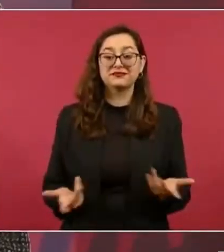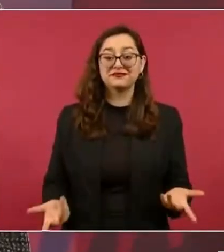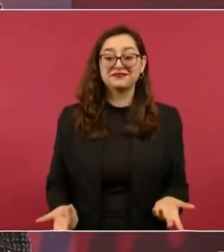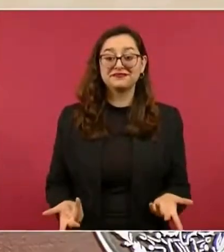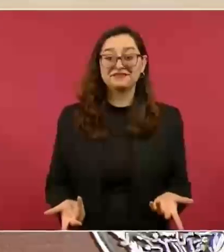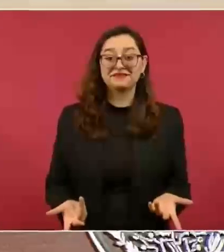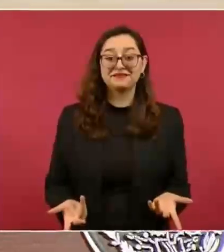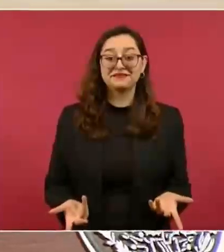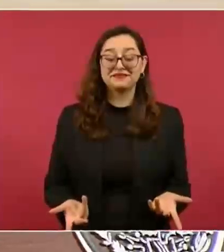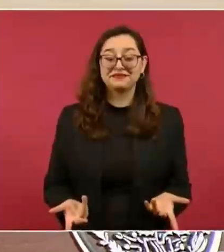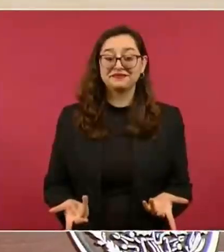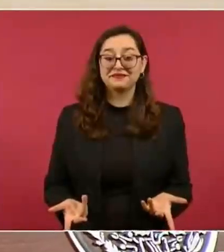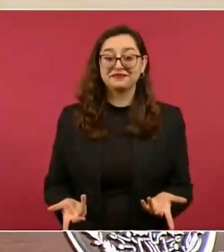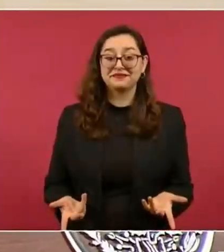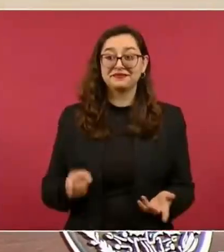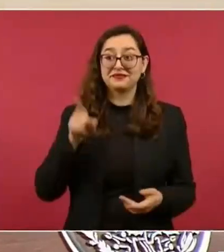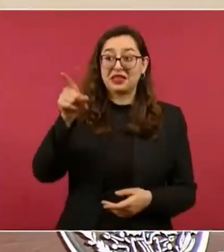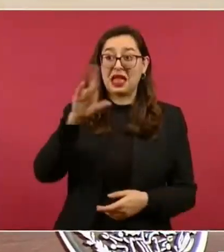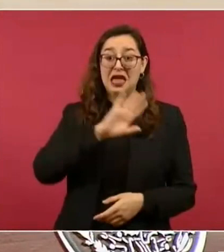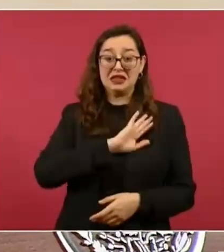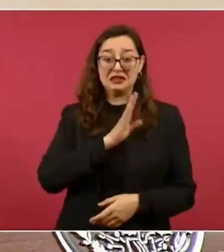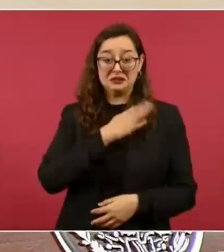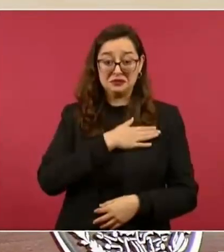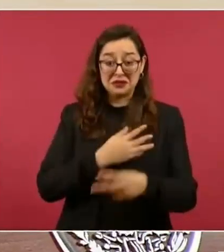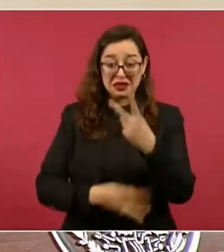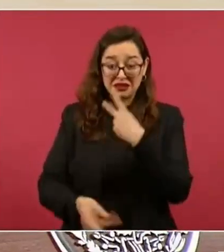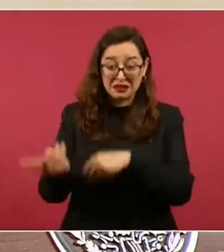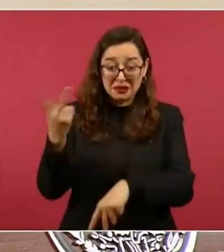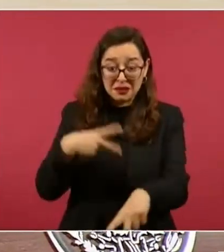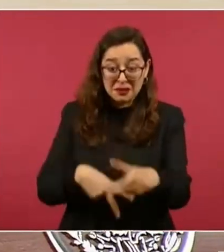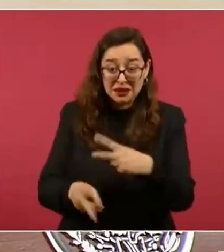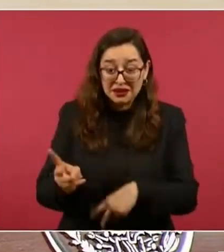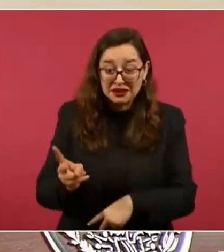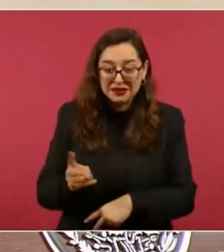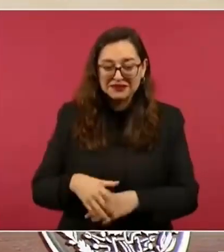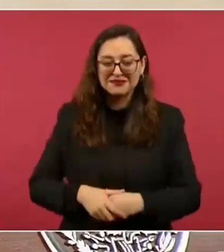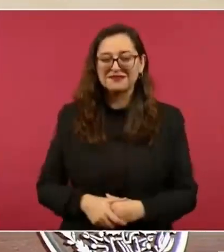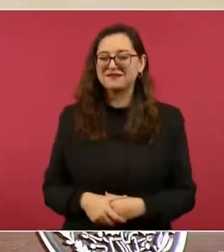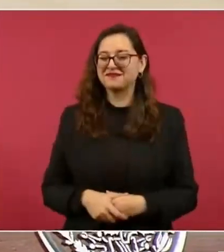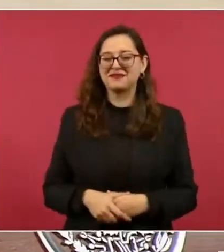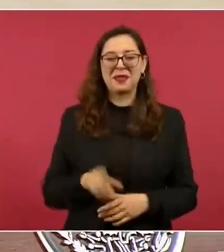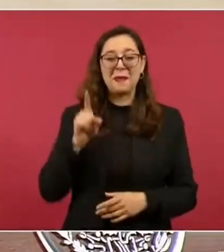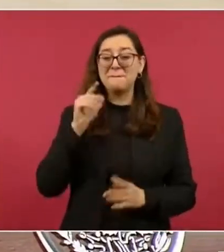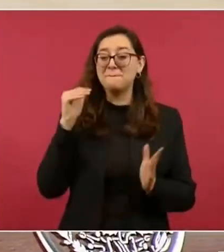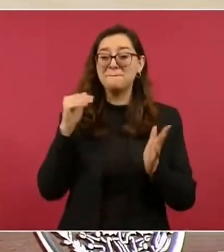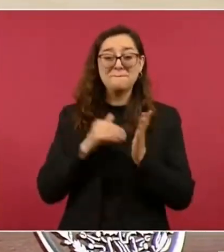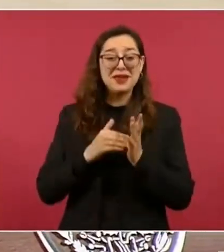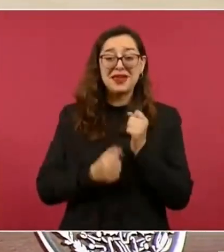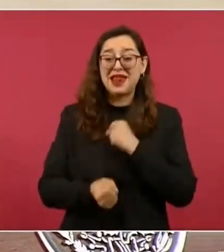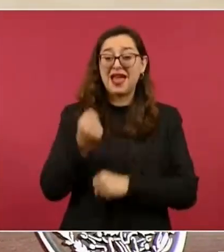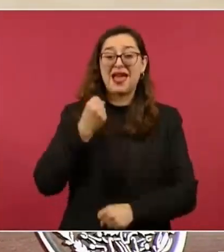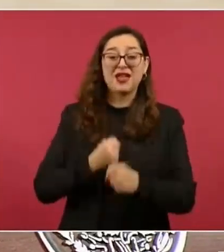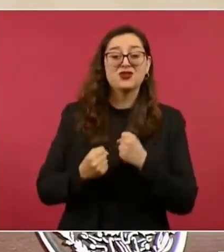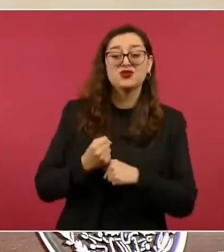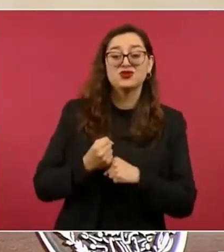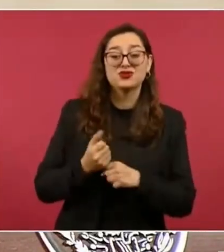años antes de que llegaran los conquistadores españoles